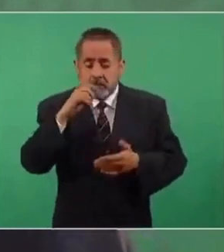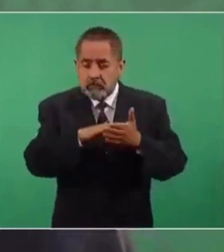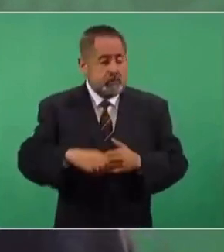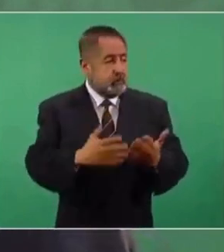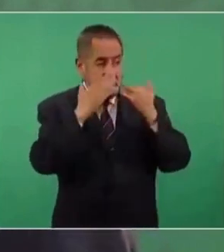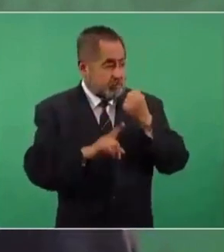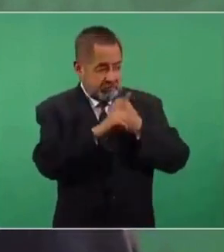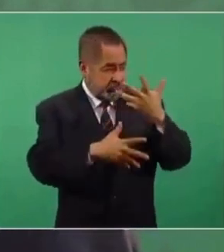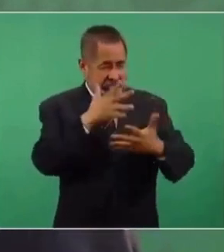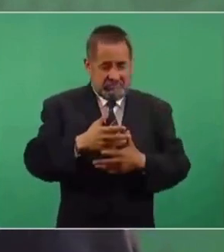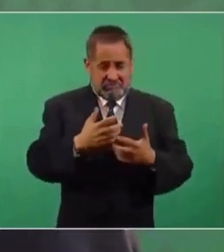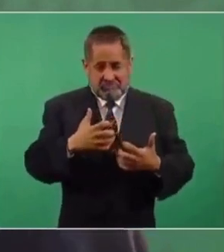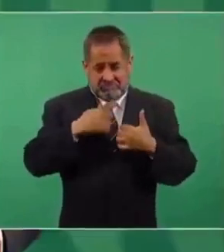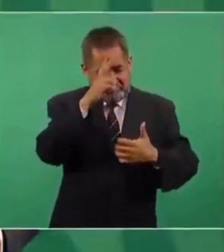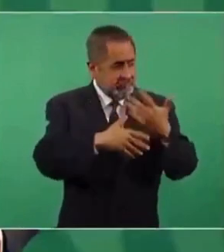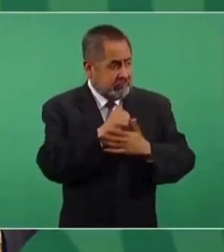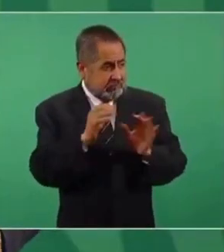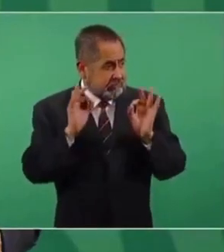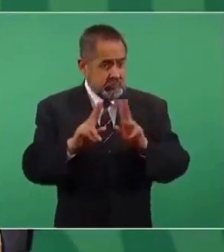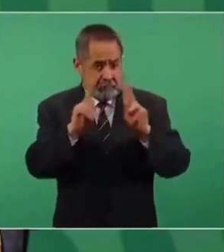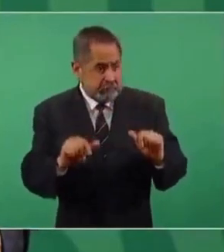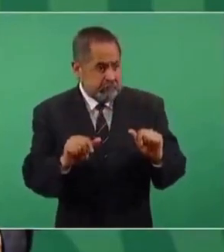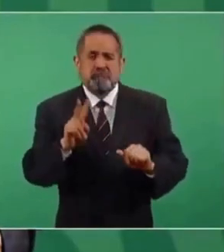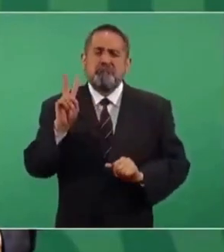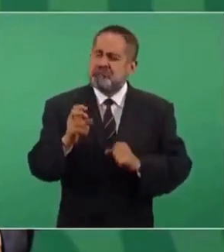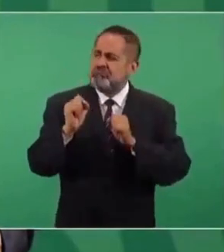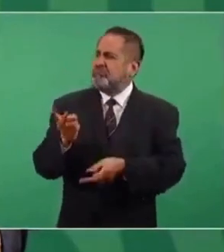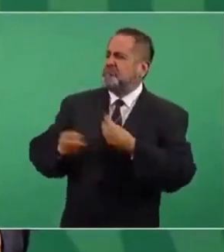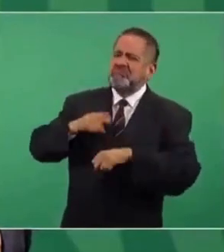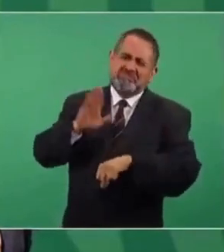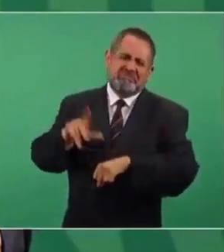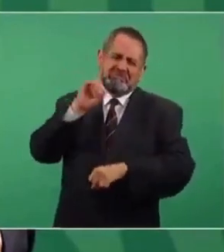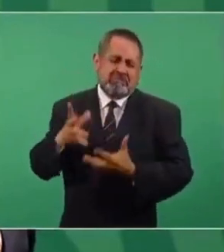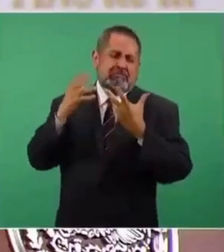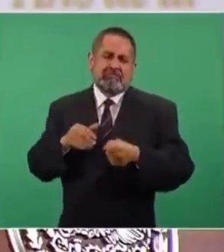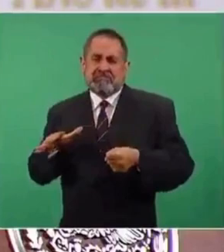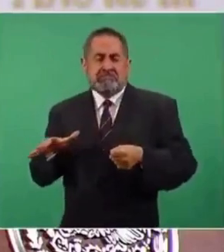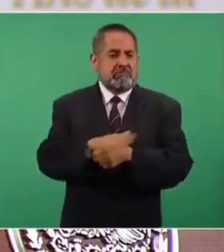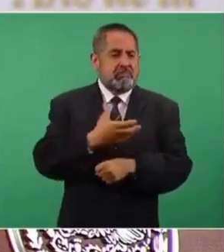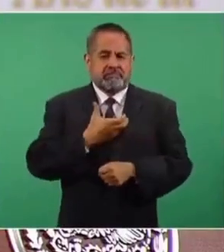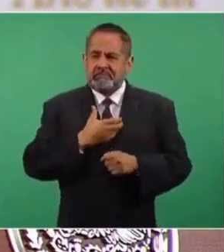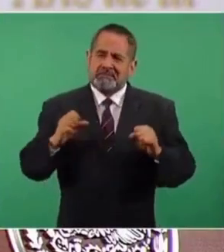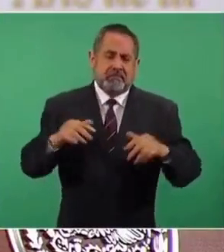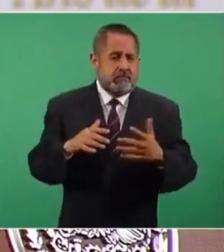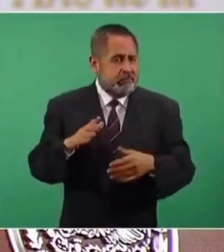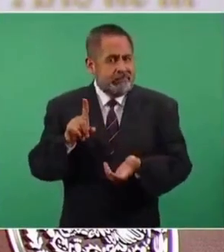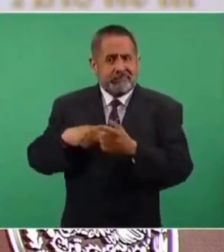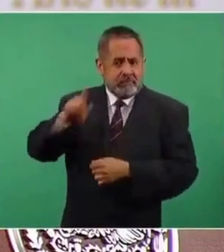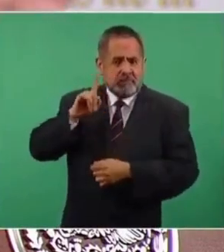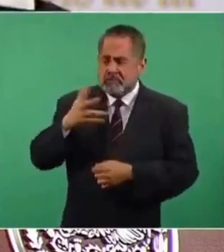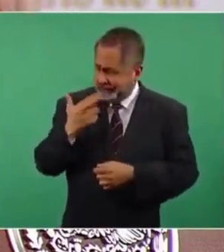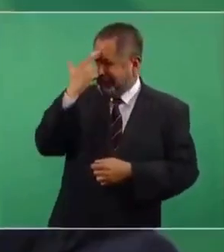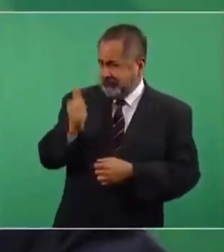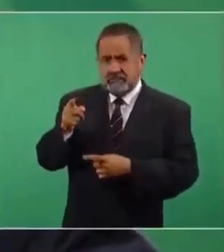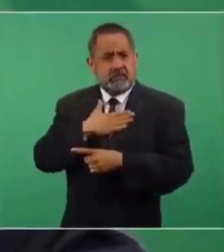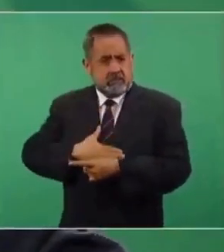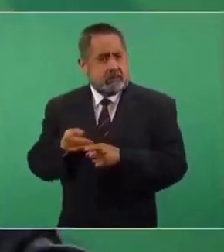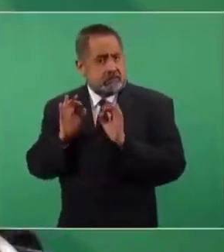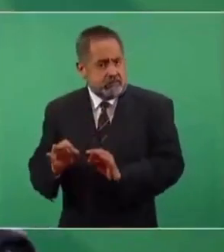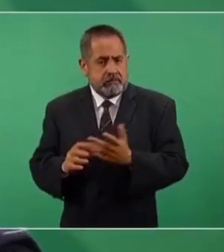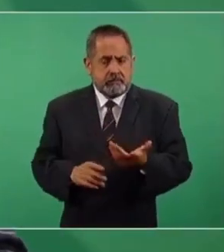se llena, porque es una causa muy justa. Por eso también